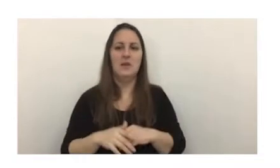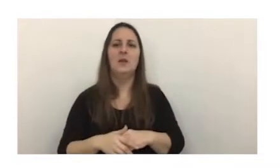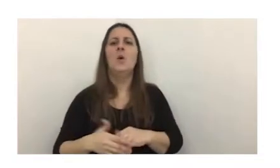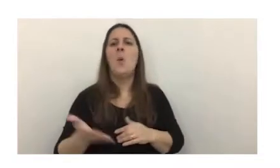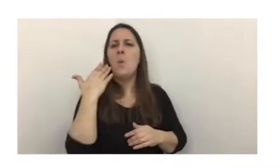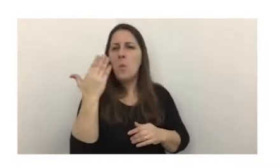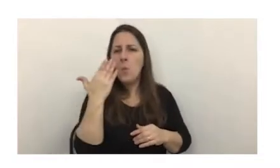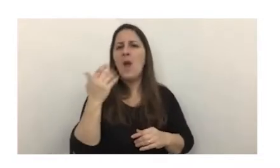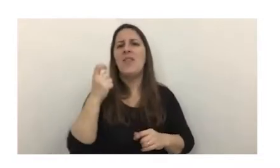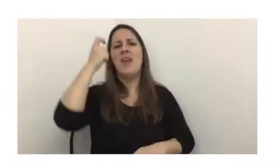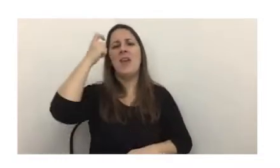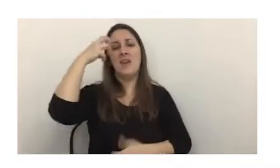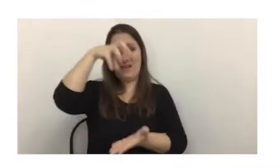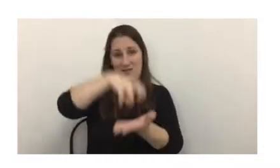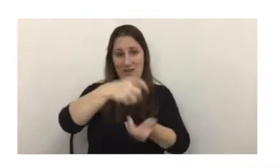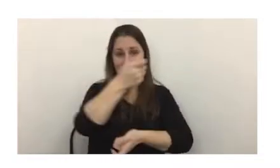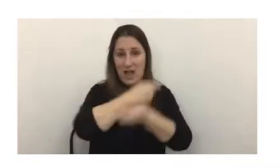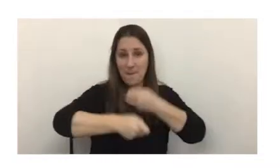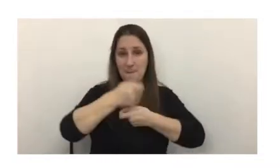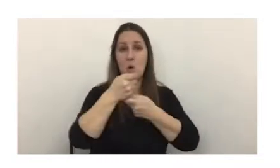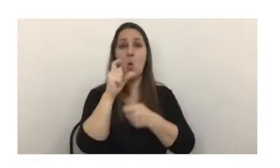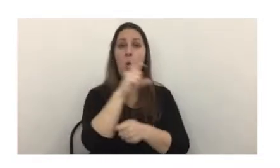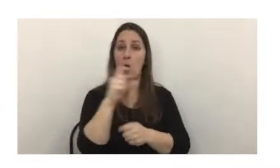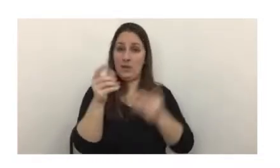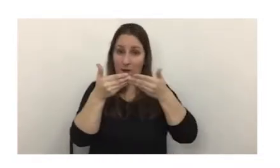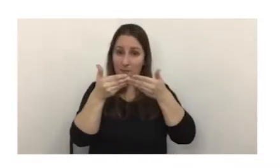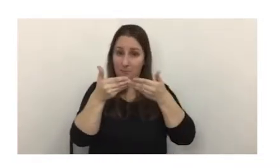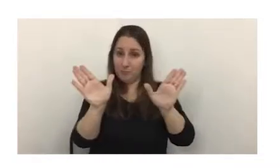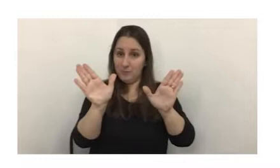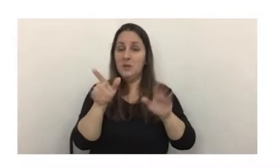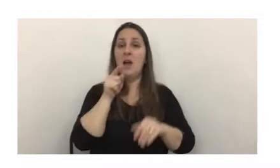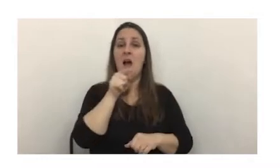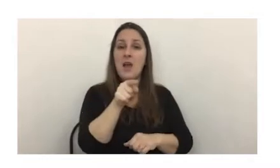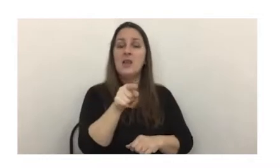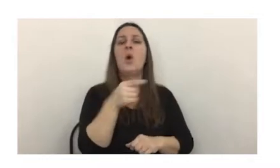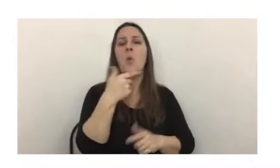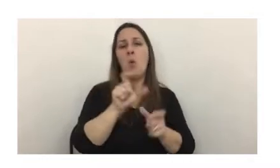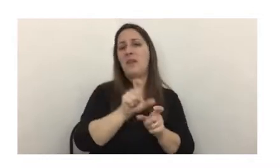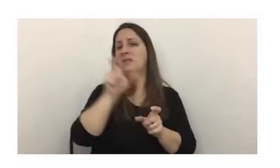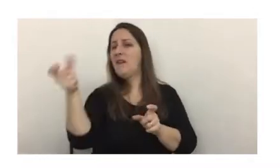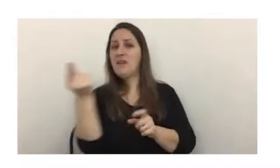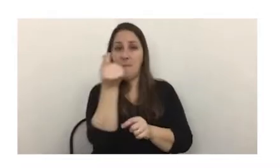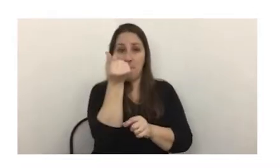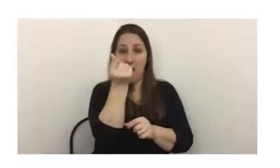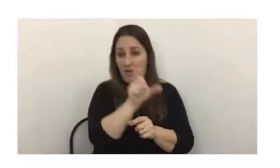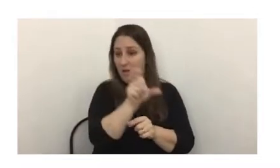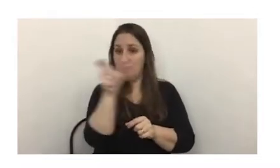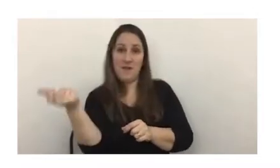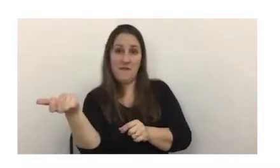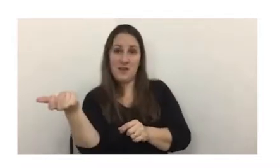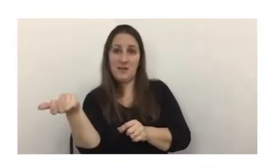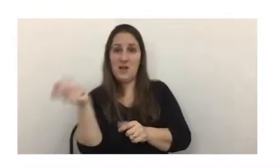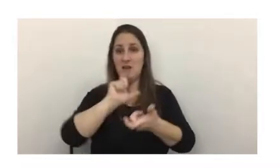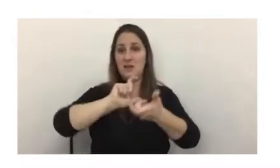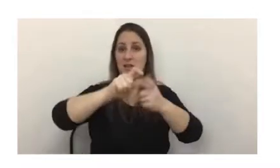puede utilizar un exchange y abierta la cuenta en el exchange se puede transferir dinero desde una